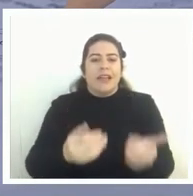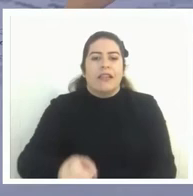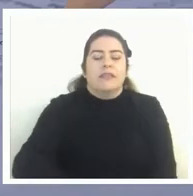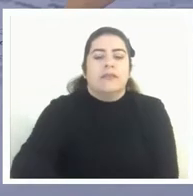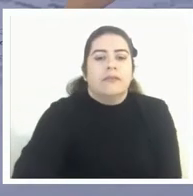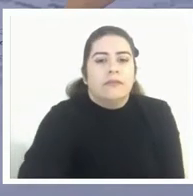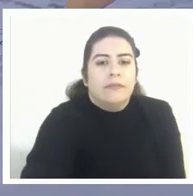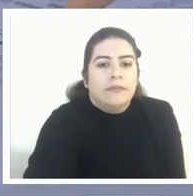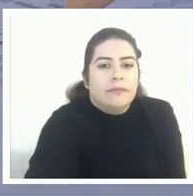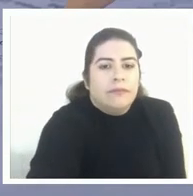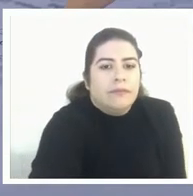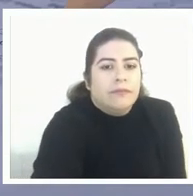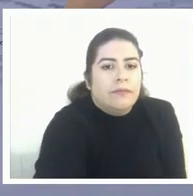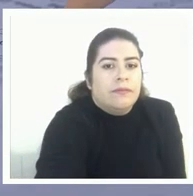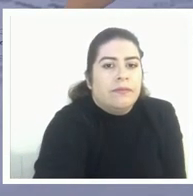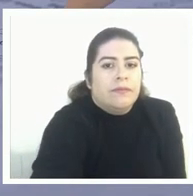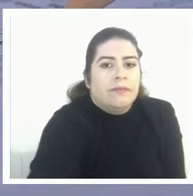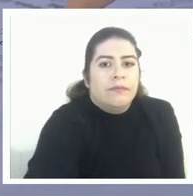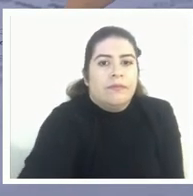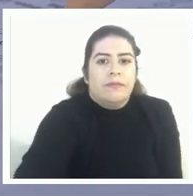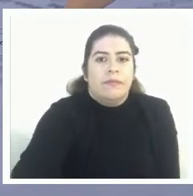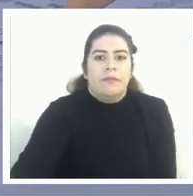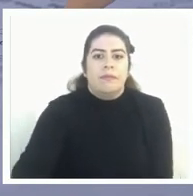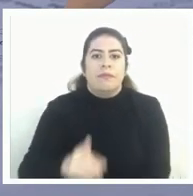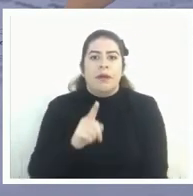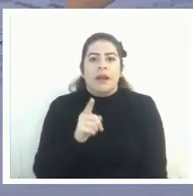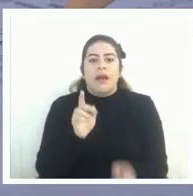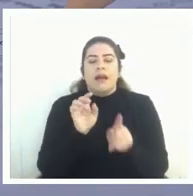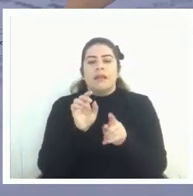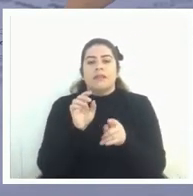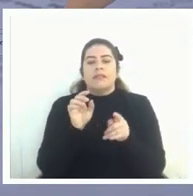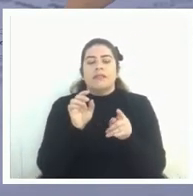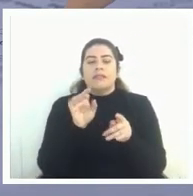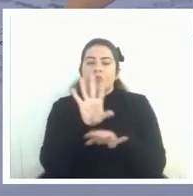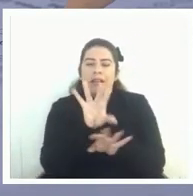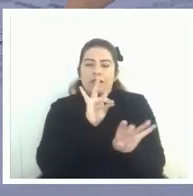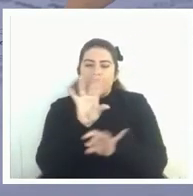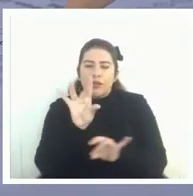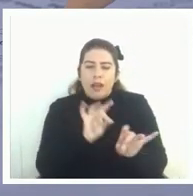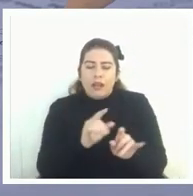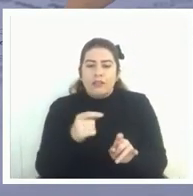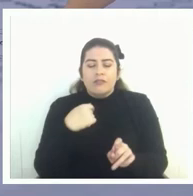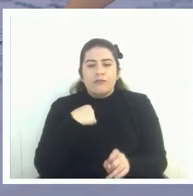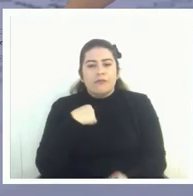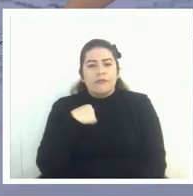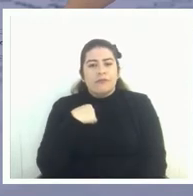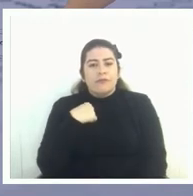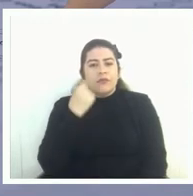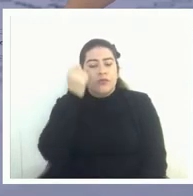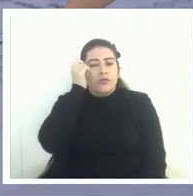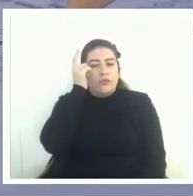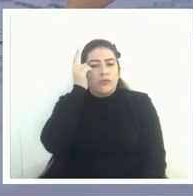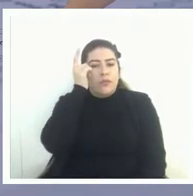para seleccionar etcétera ya mi punto y todo mi interés en esta